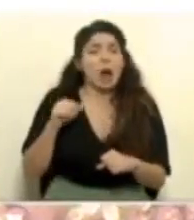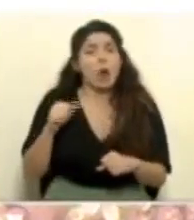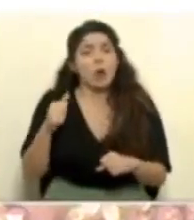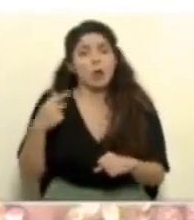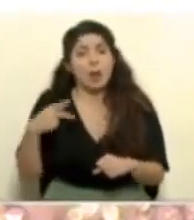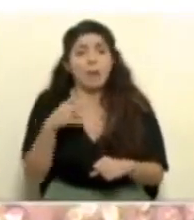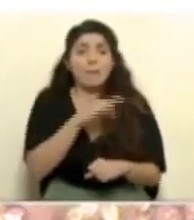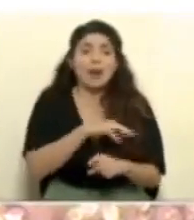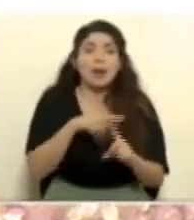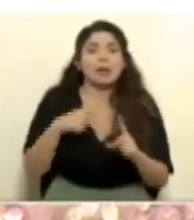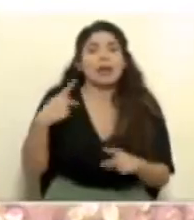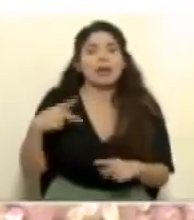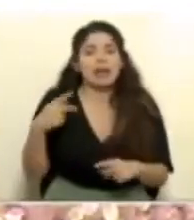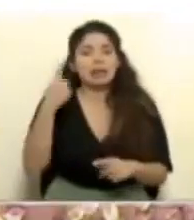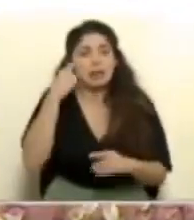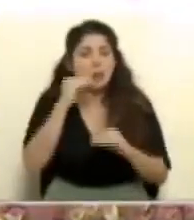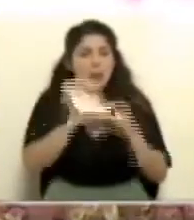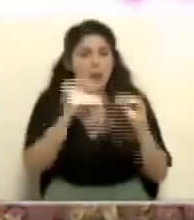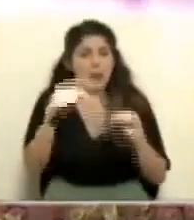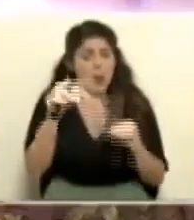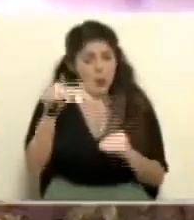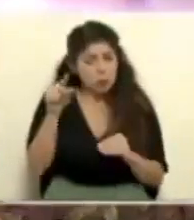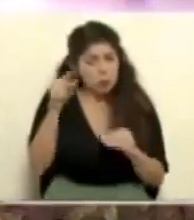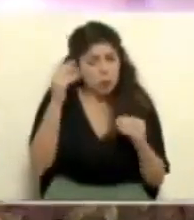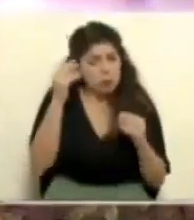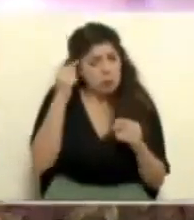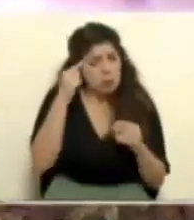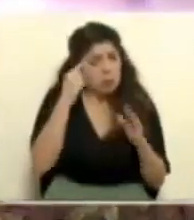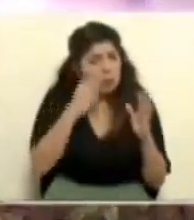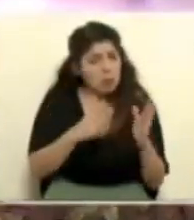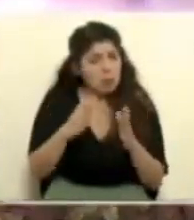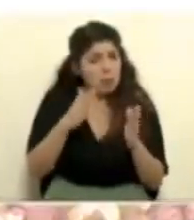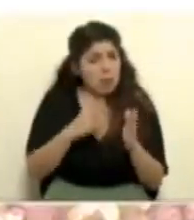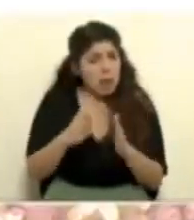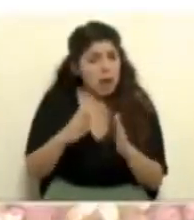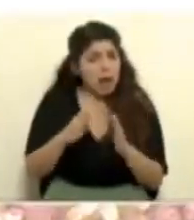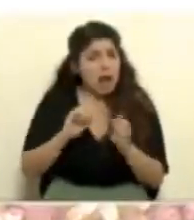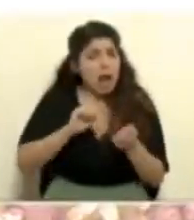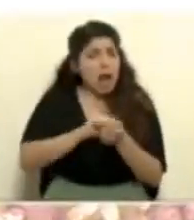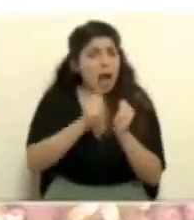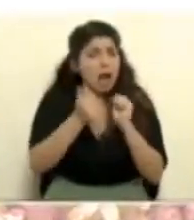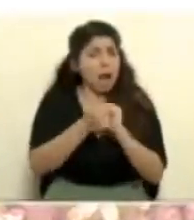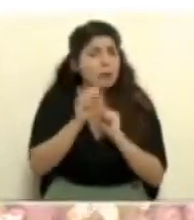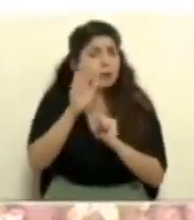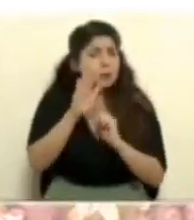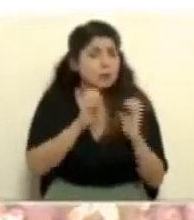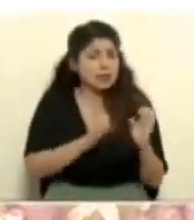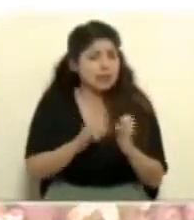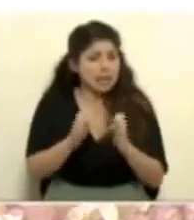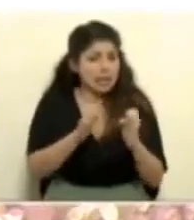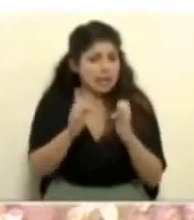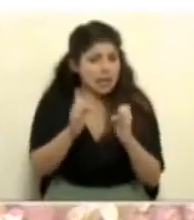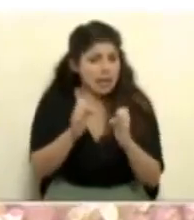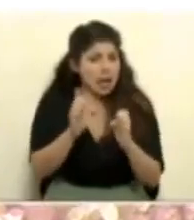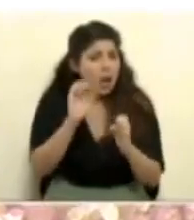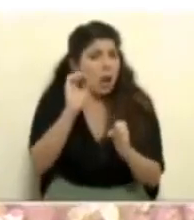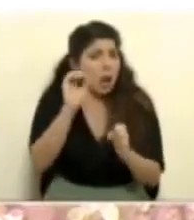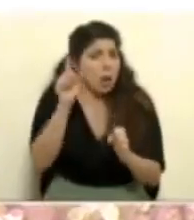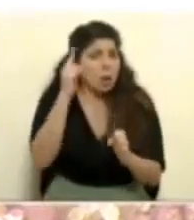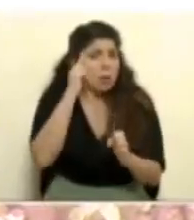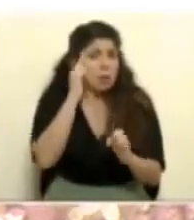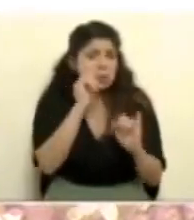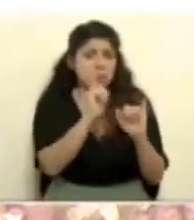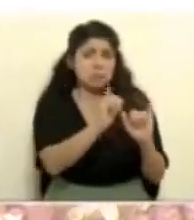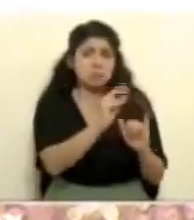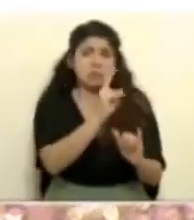por algún tipo de contagio ¿se ha valorado en algún momento cambiar la estrategia o todavía se piensa dejar